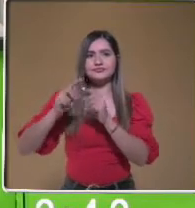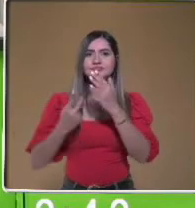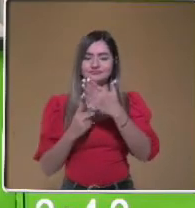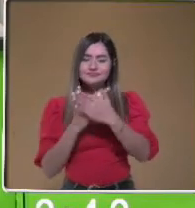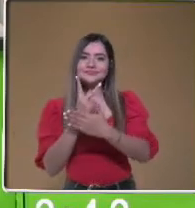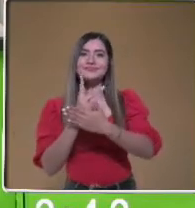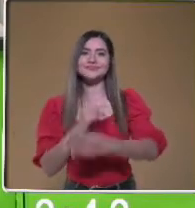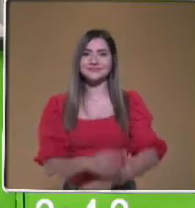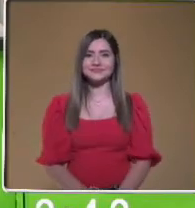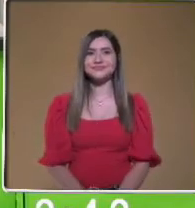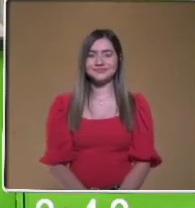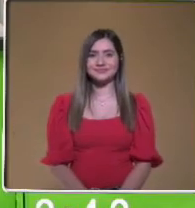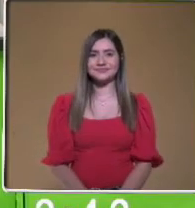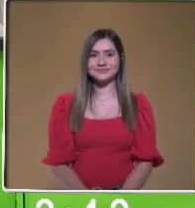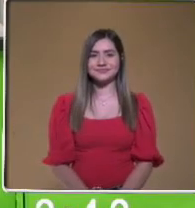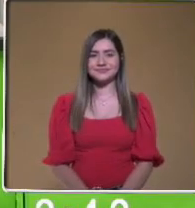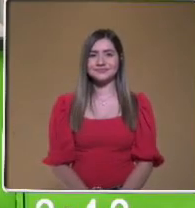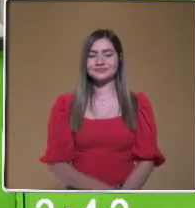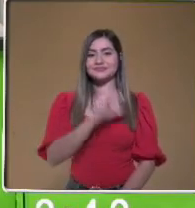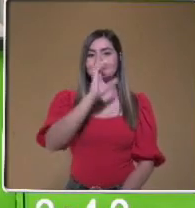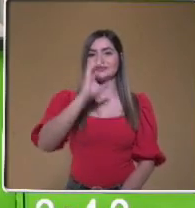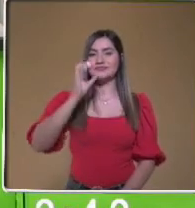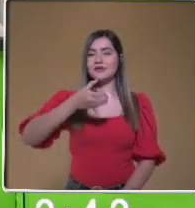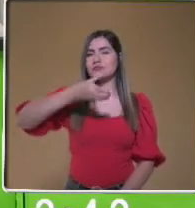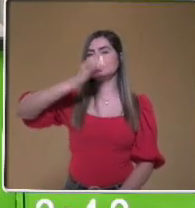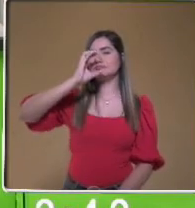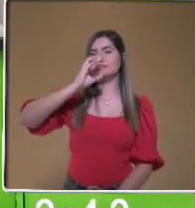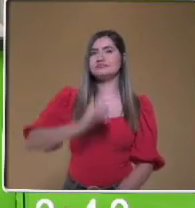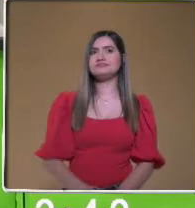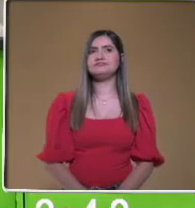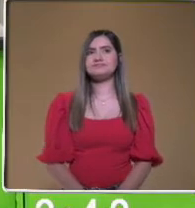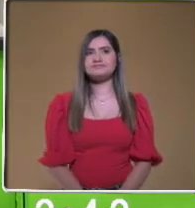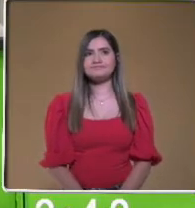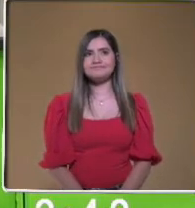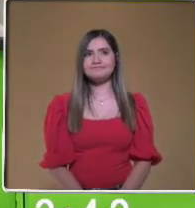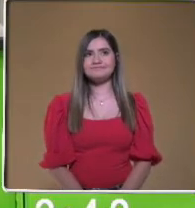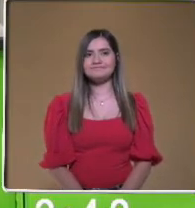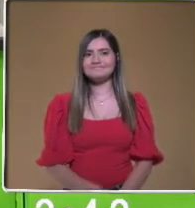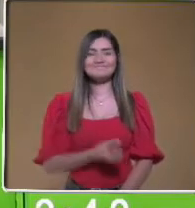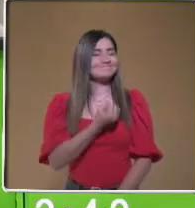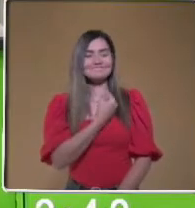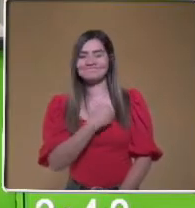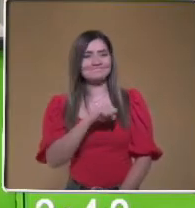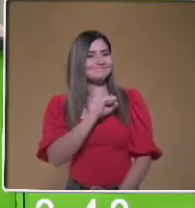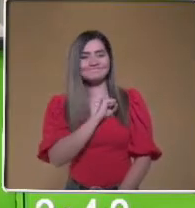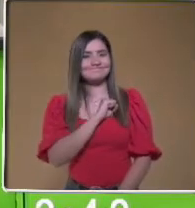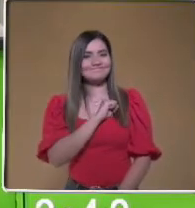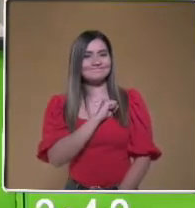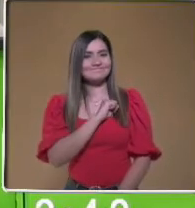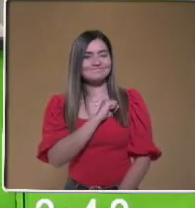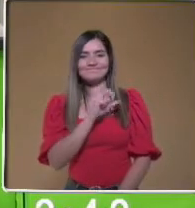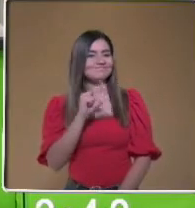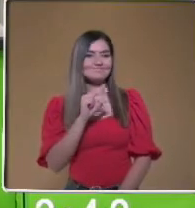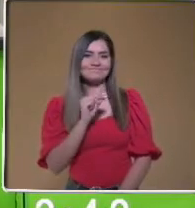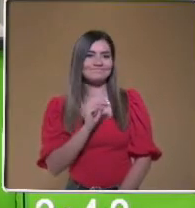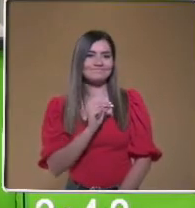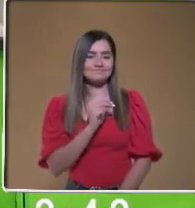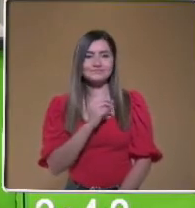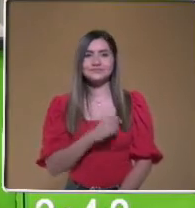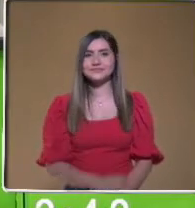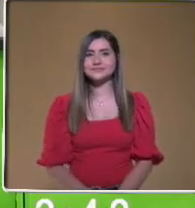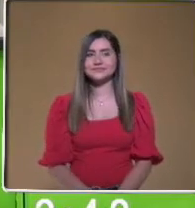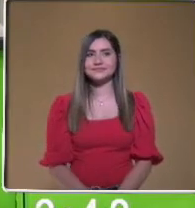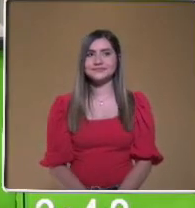Tenemos el refresco. Bueno, el refresco sabemos que no es un consumo muy responsable porque daña también nuestro